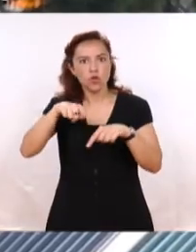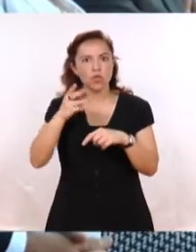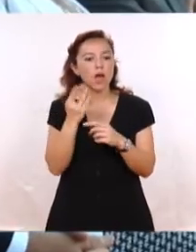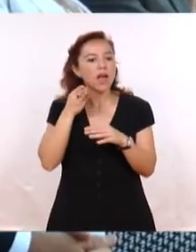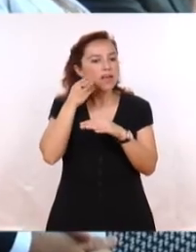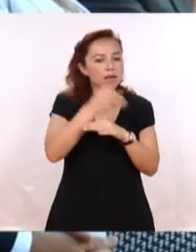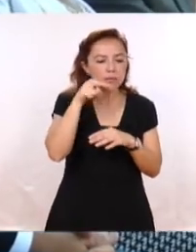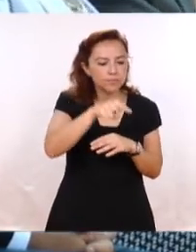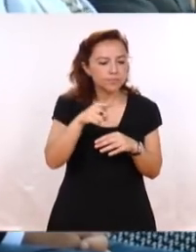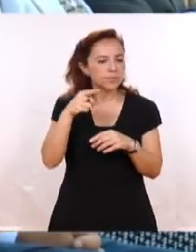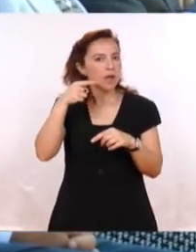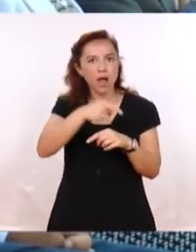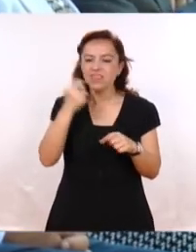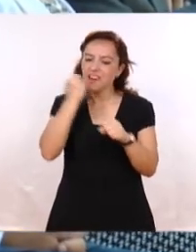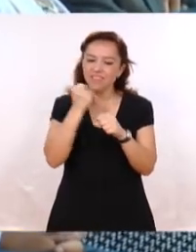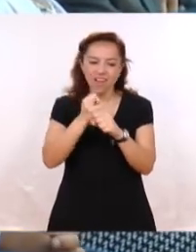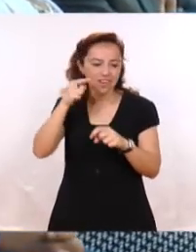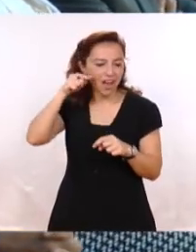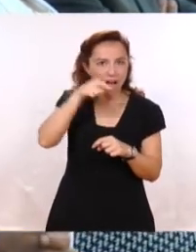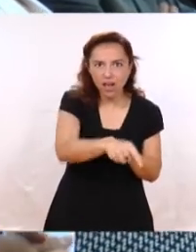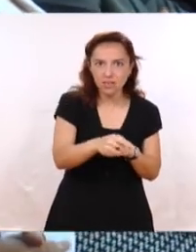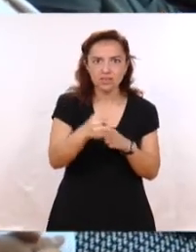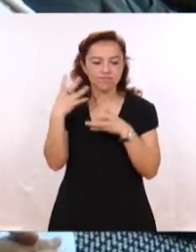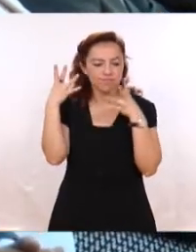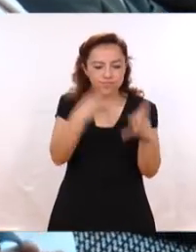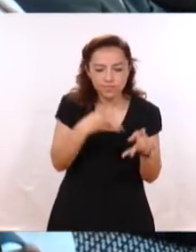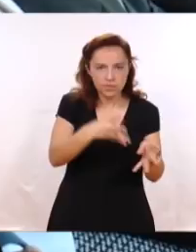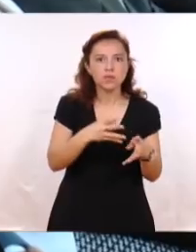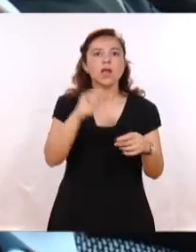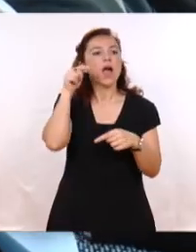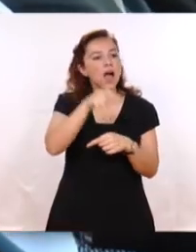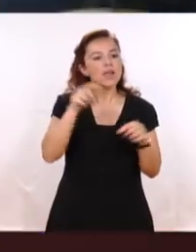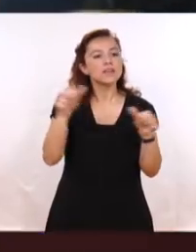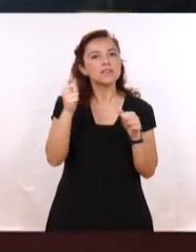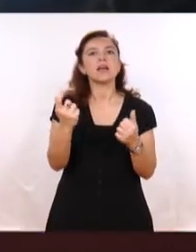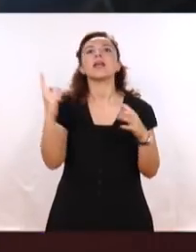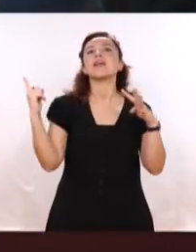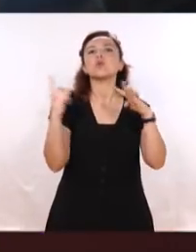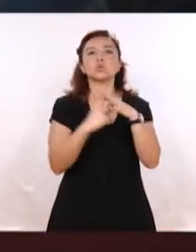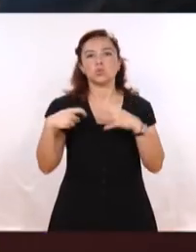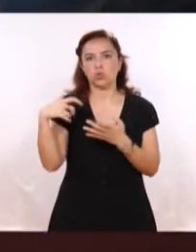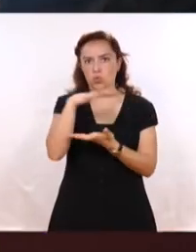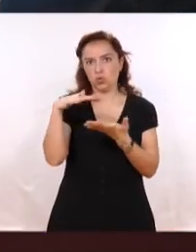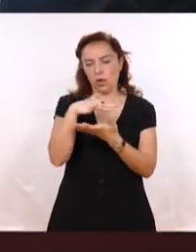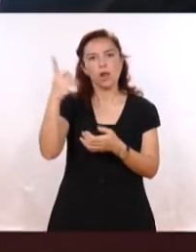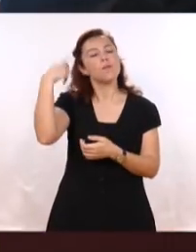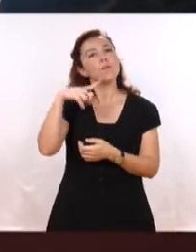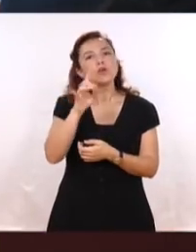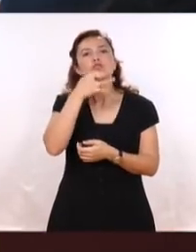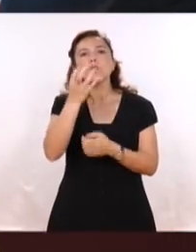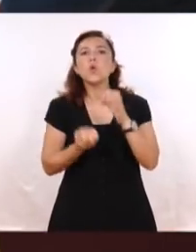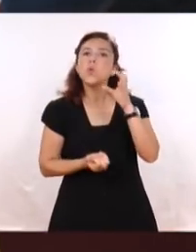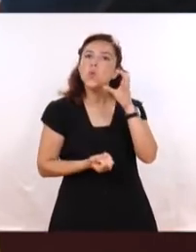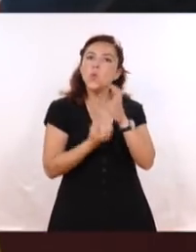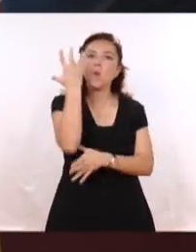al origen Y generar un shock de ciudad y de inclusión social Por eso hablamos de una nueva